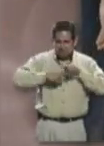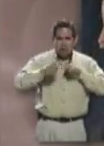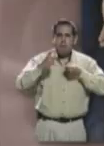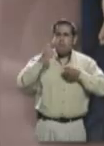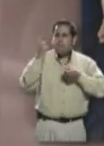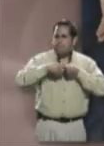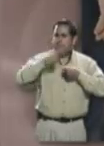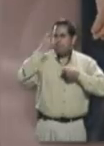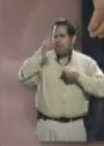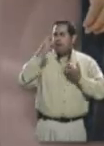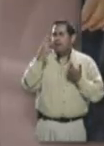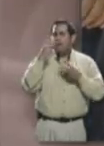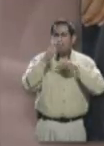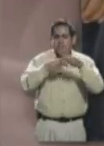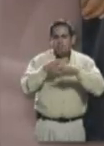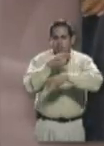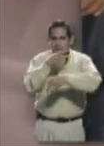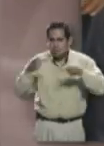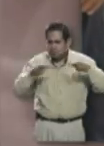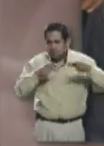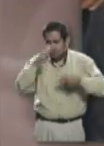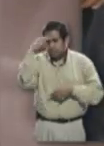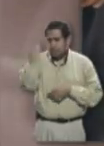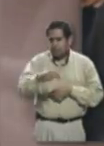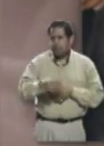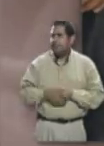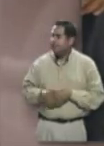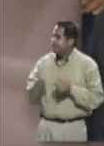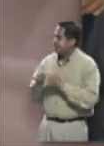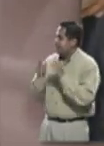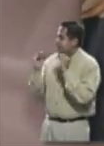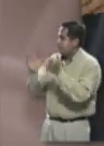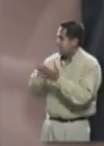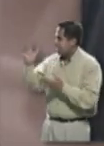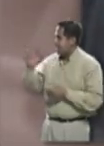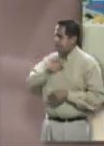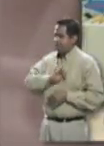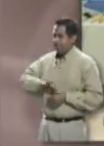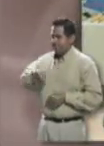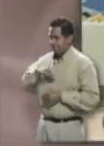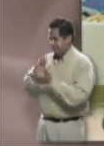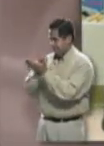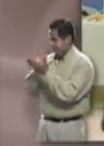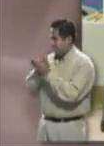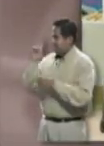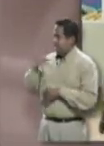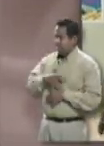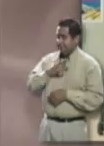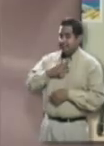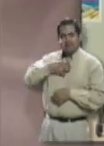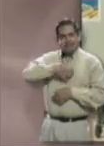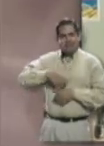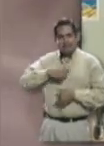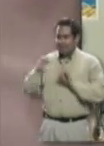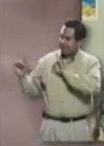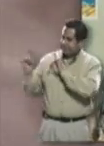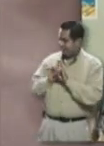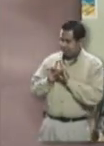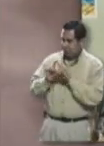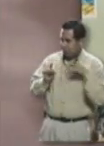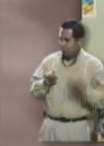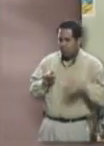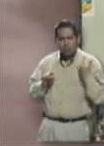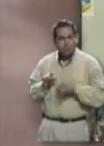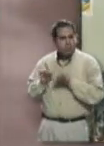afiliemos para que practiquen el deporte mexicano. Muchísimas gracias, Pedro. Te felicitamos todos. Es un orgullo para nosotros tener también